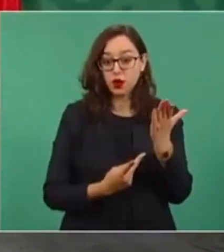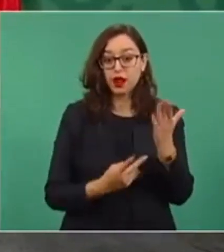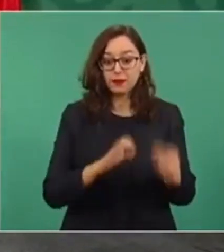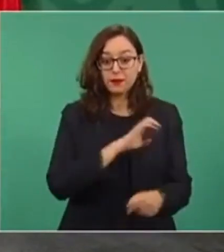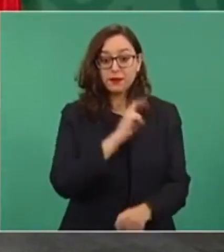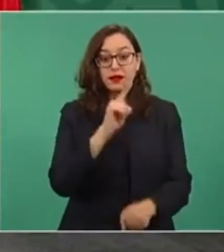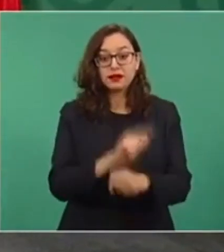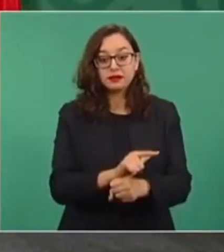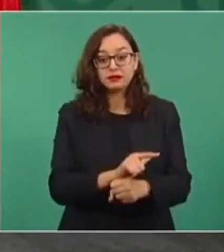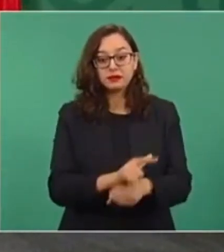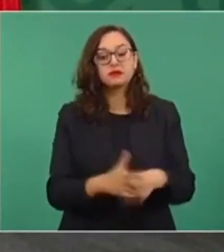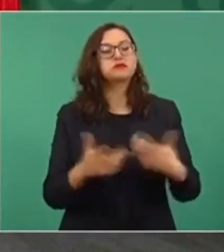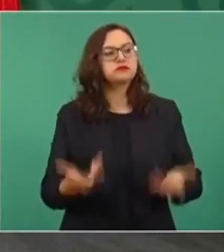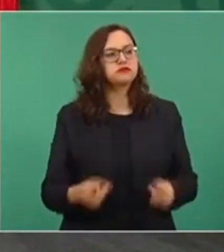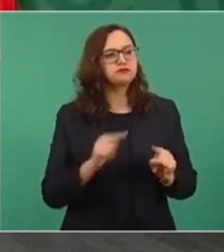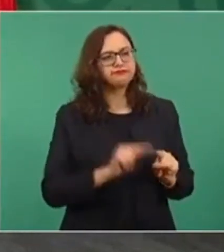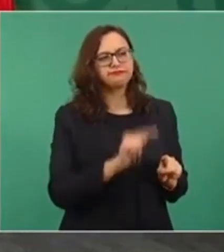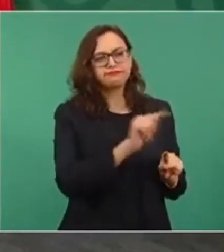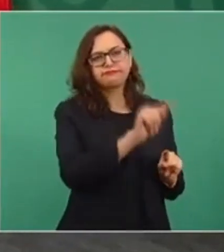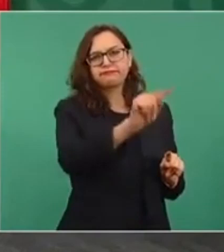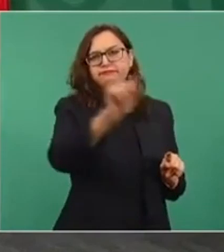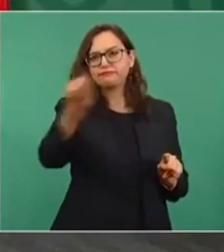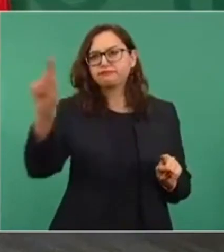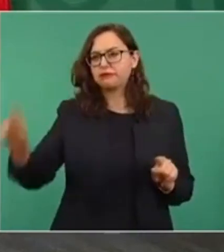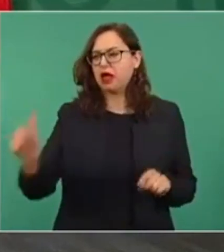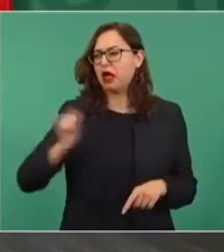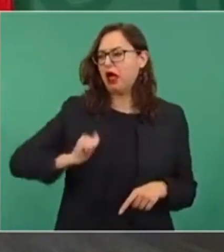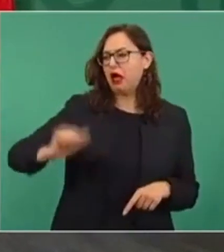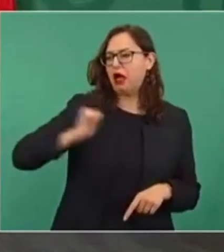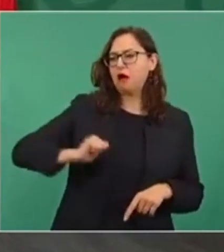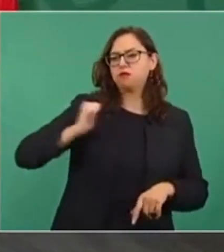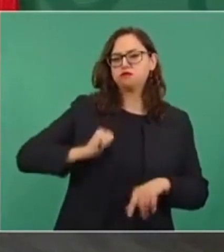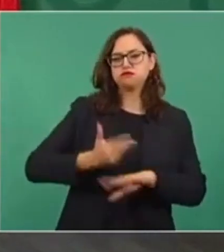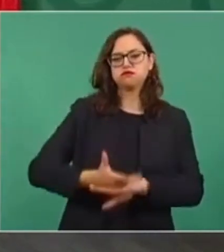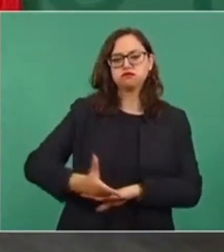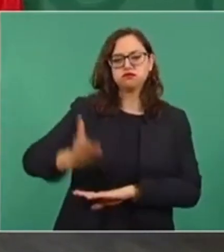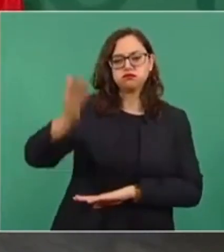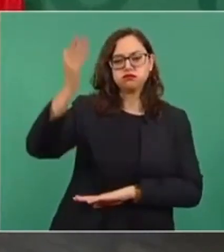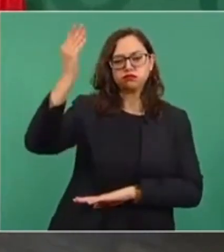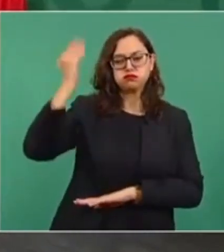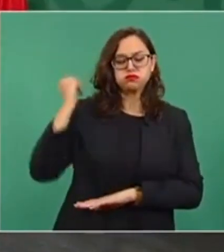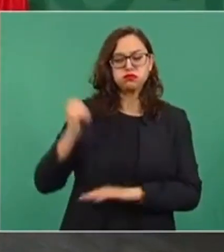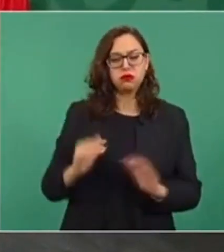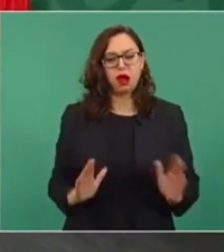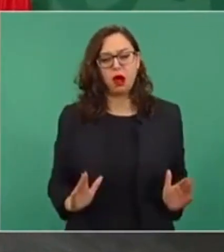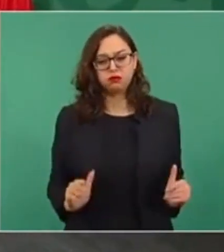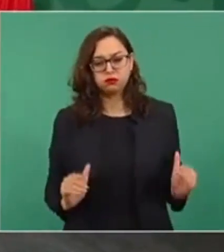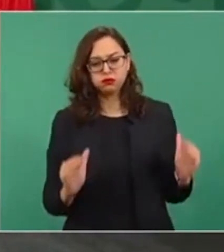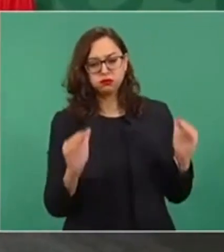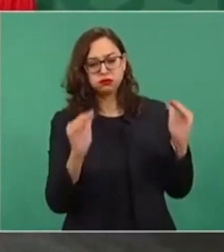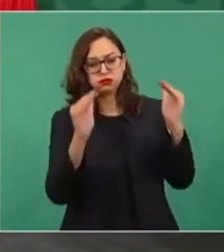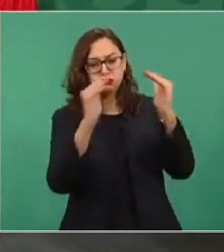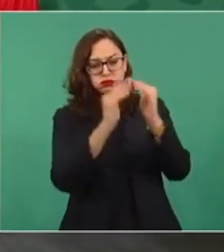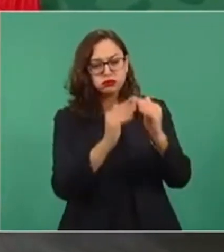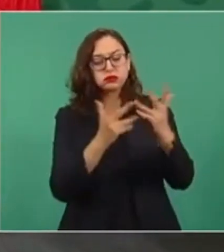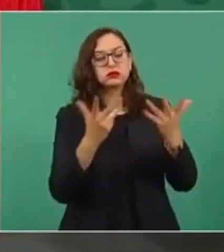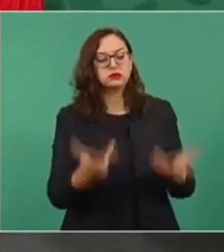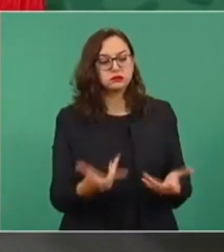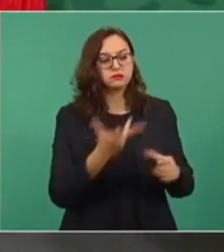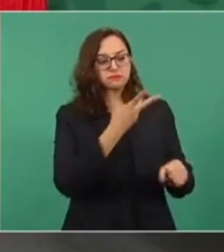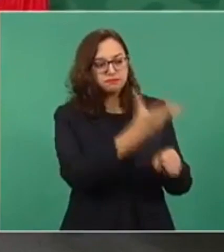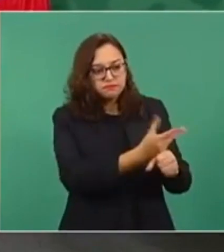sitios arqueológicos de la época prehispánica. México